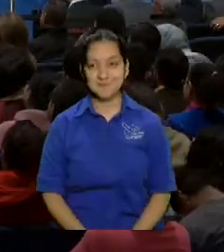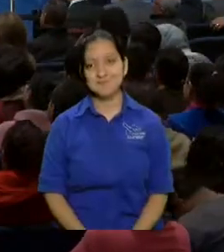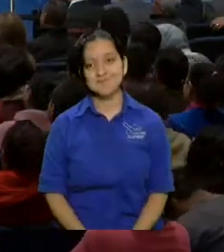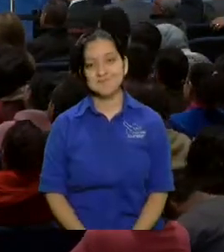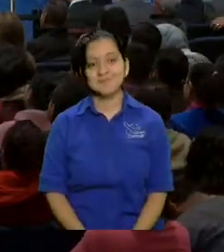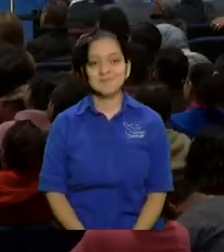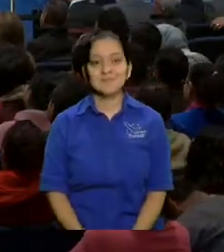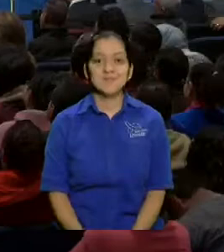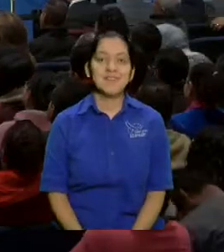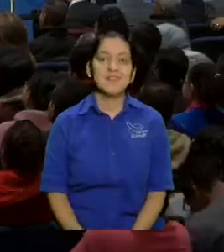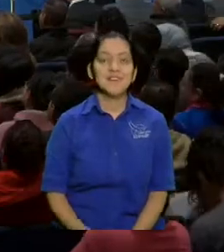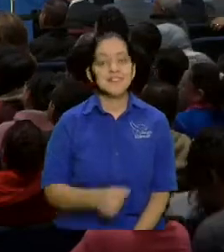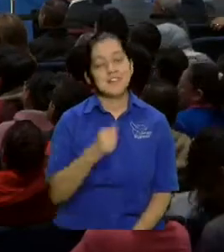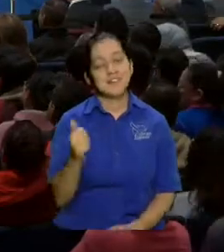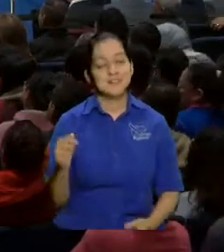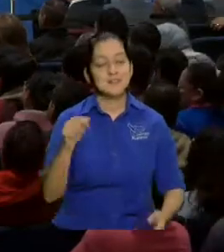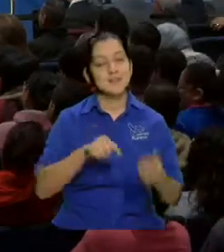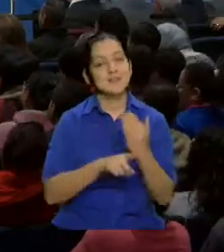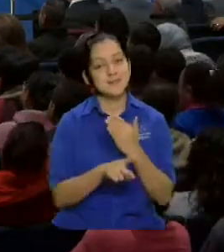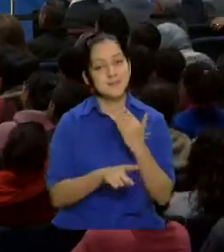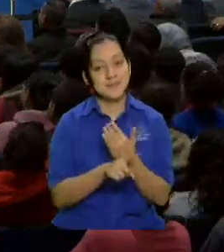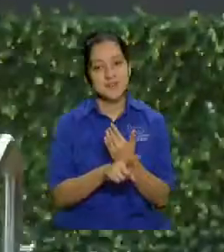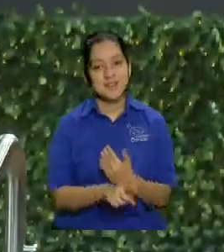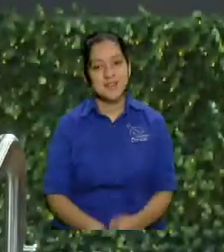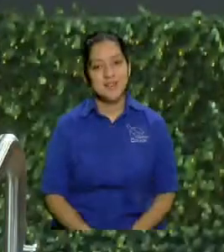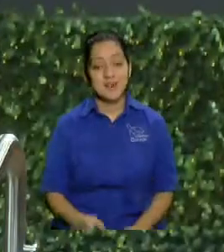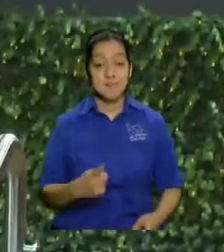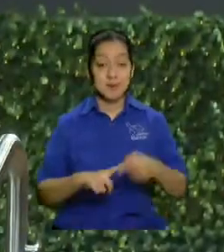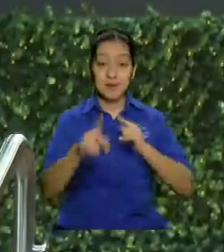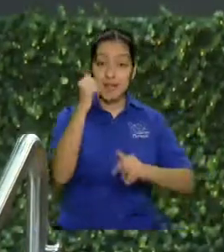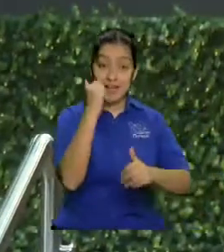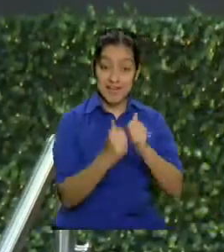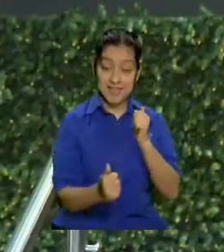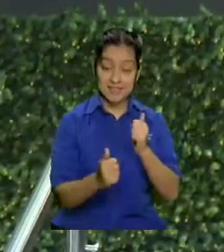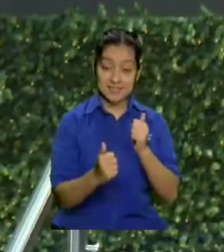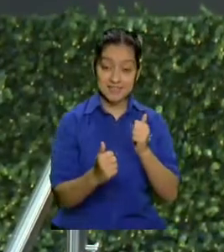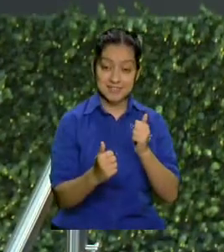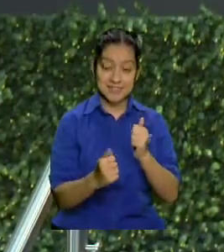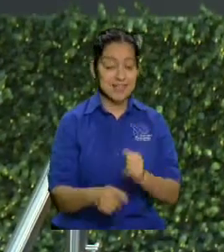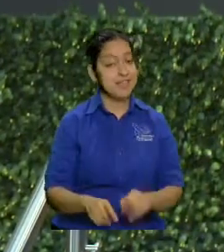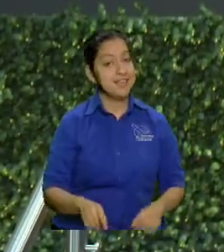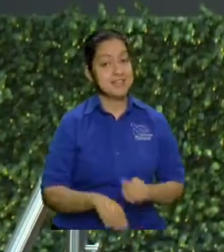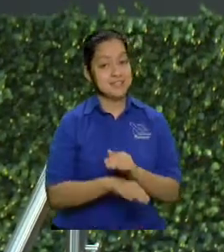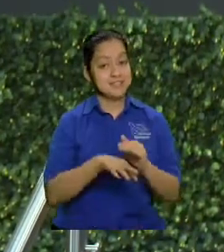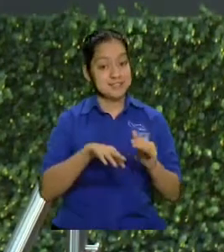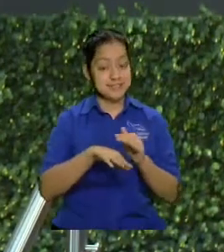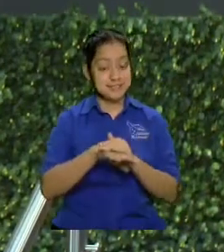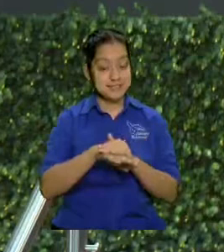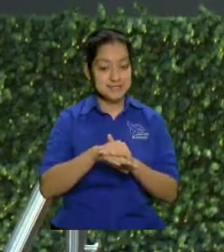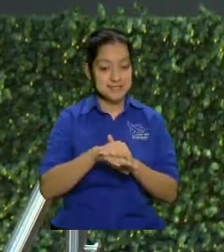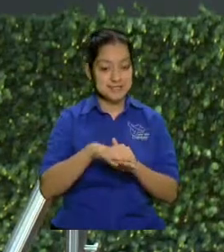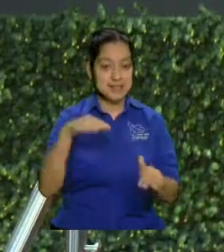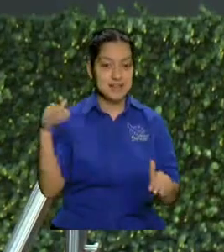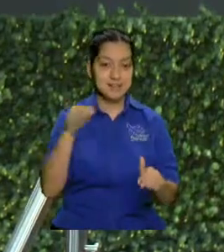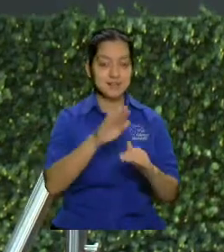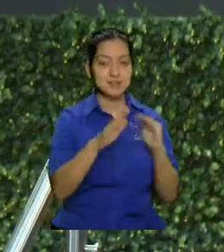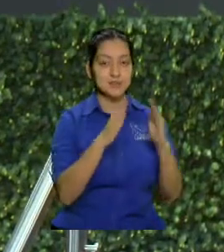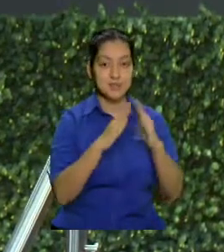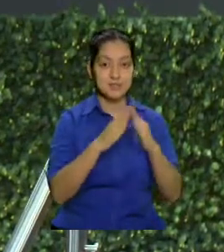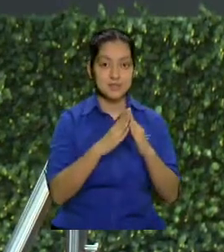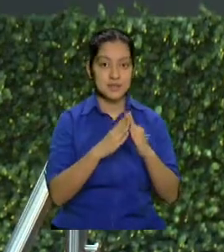ese era otro problema pero ellos cada vez que salen o que entran pasan besando la mesusá